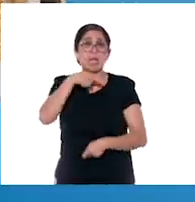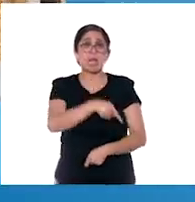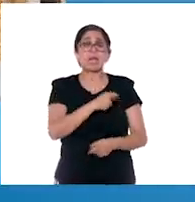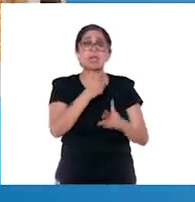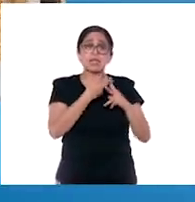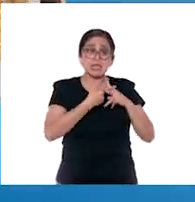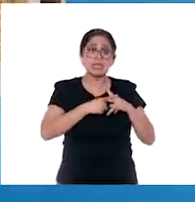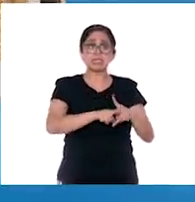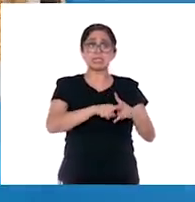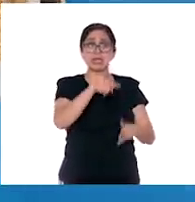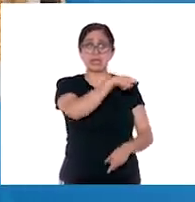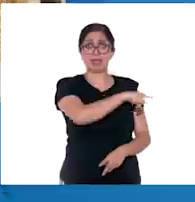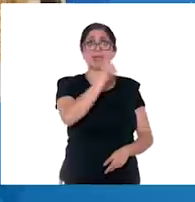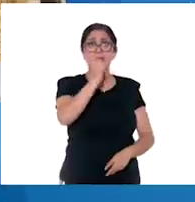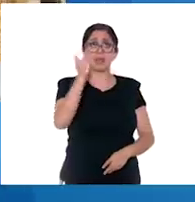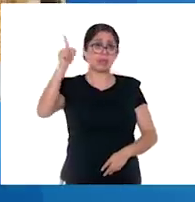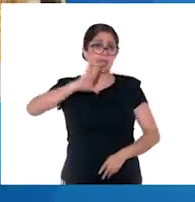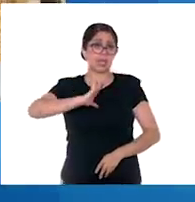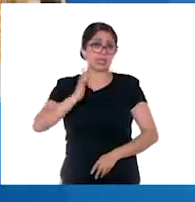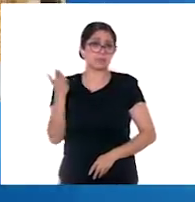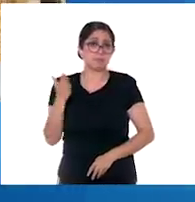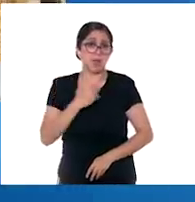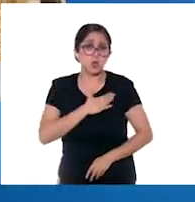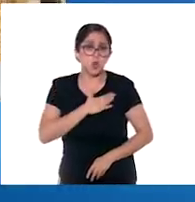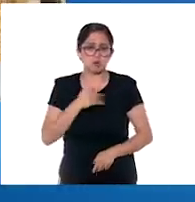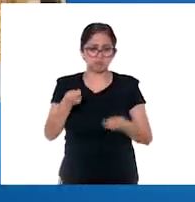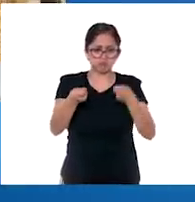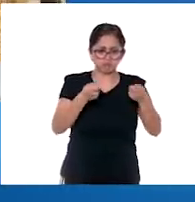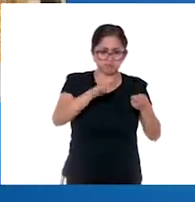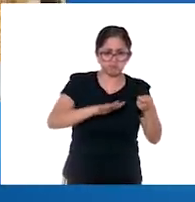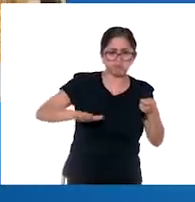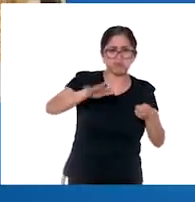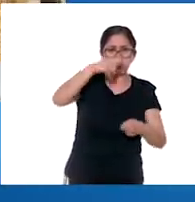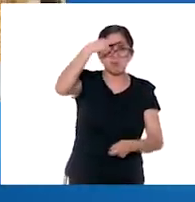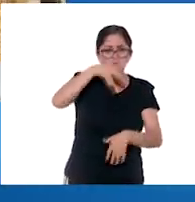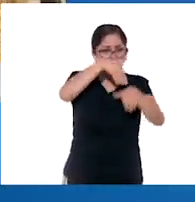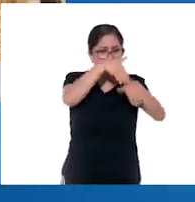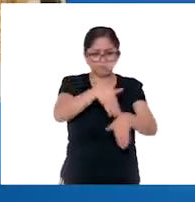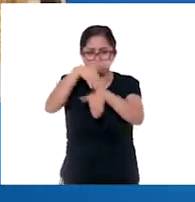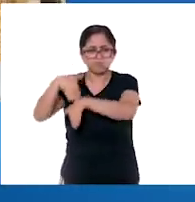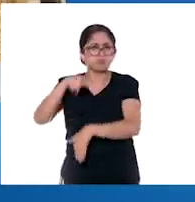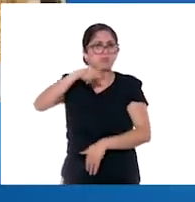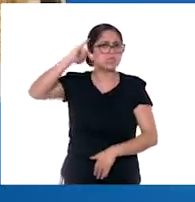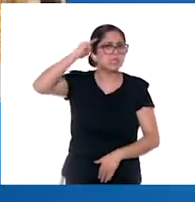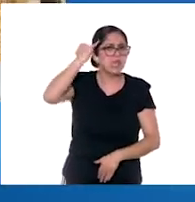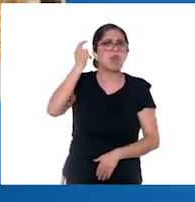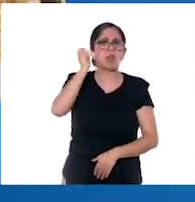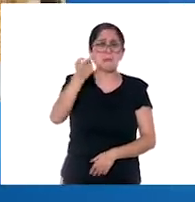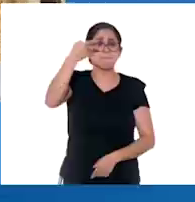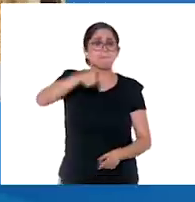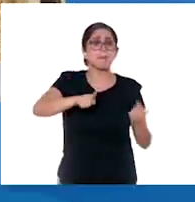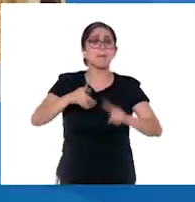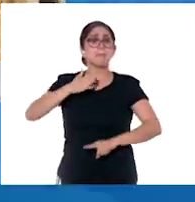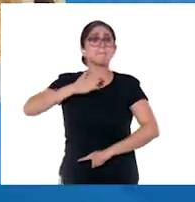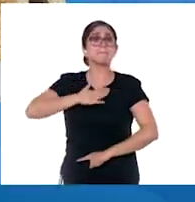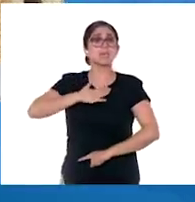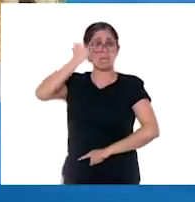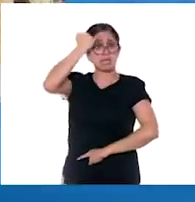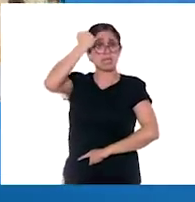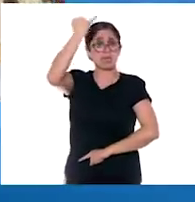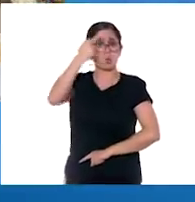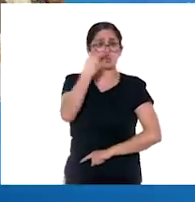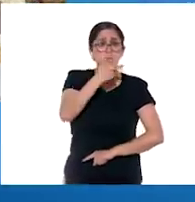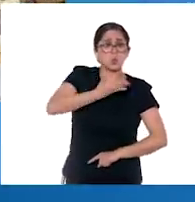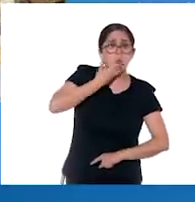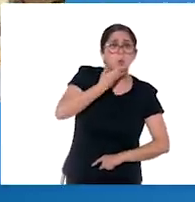virreinato, periodo donde los españoles reorganizaron el territorio, sometieron a los indígenas e impusieron sus creencias, tradiciones y su